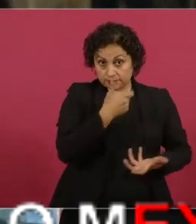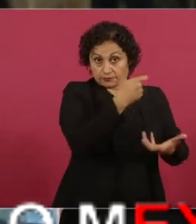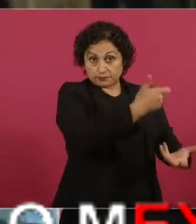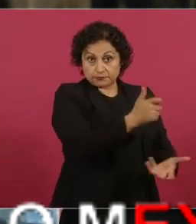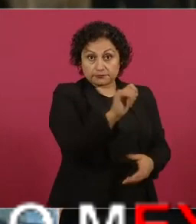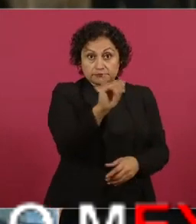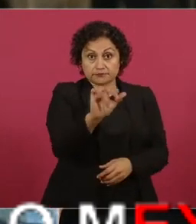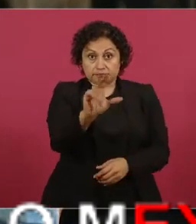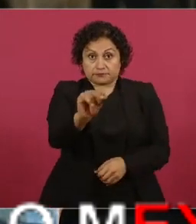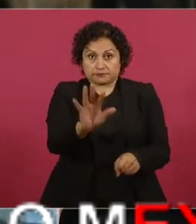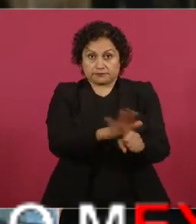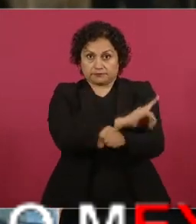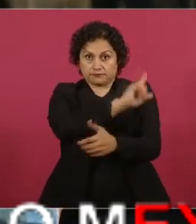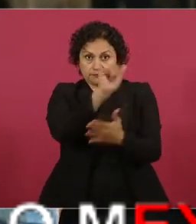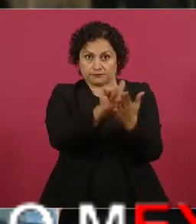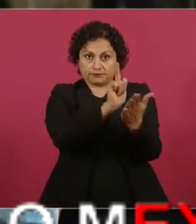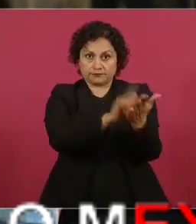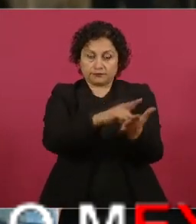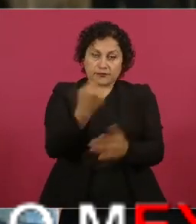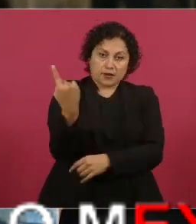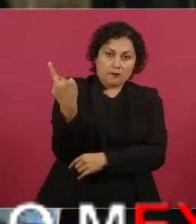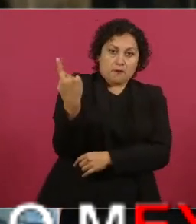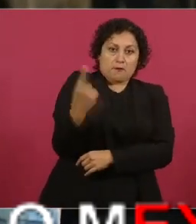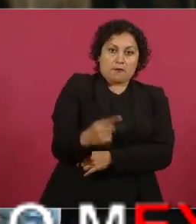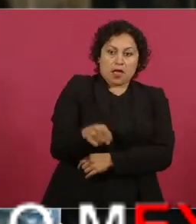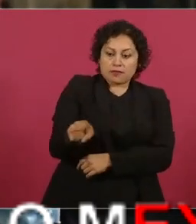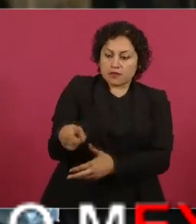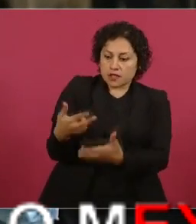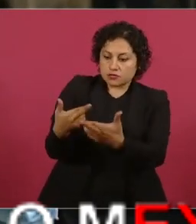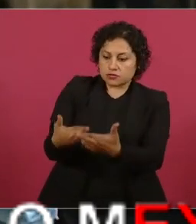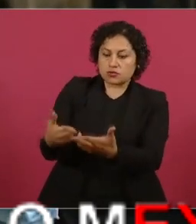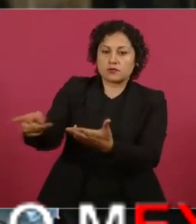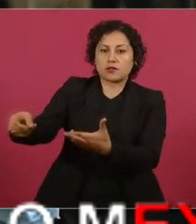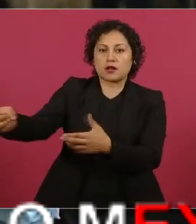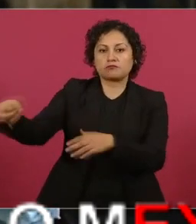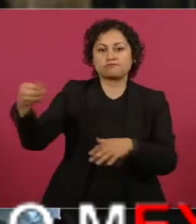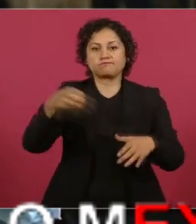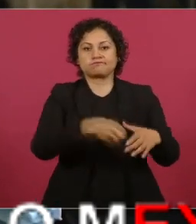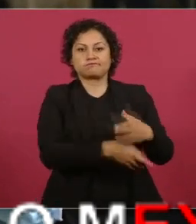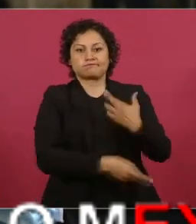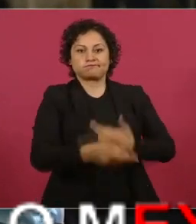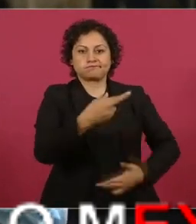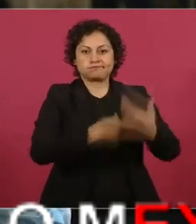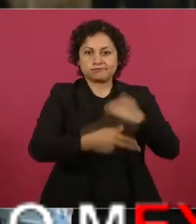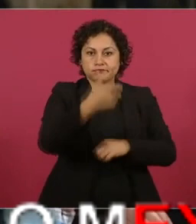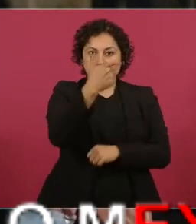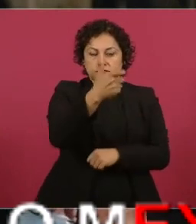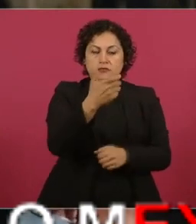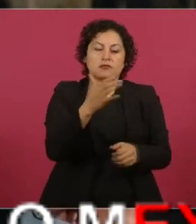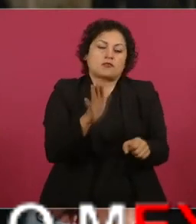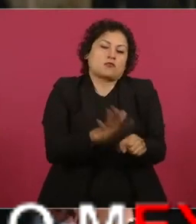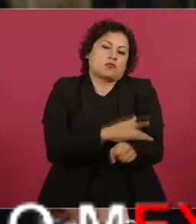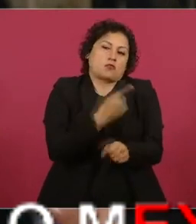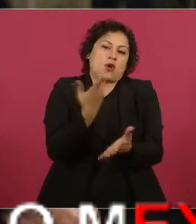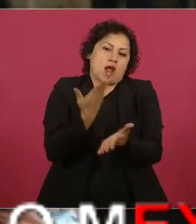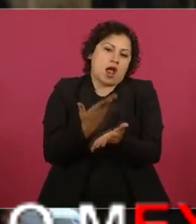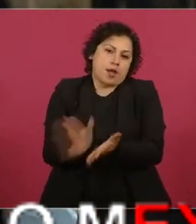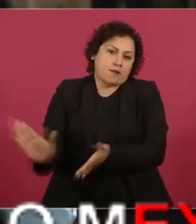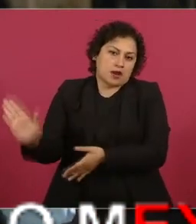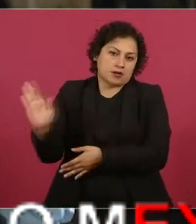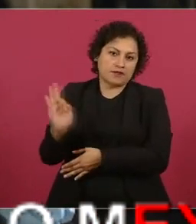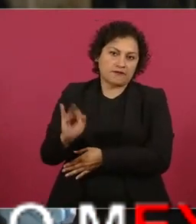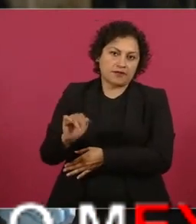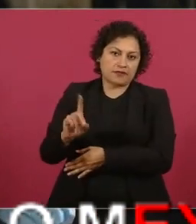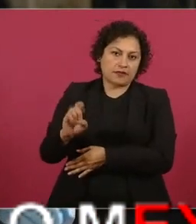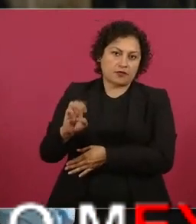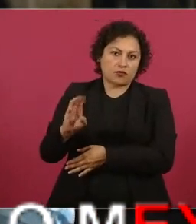que exige la ley de regresar los subejercicios, porque muy aparte de los fideicomisos está este